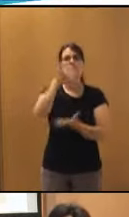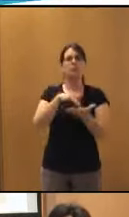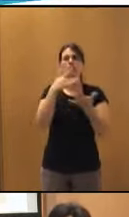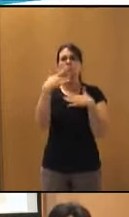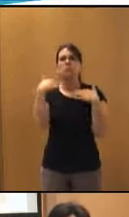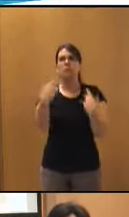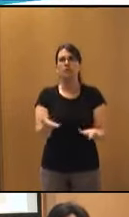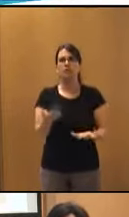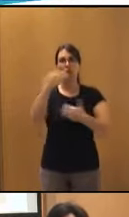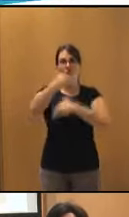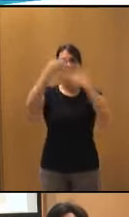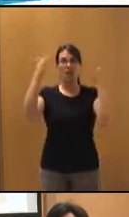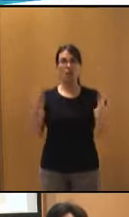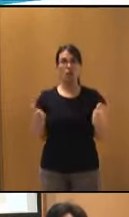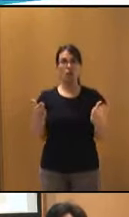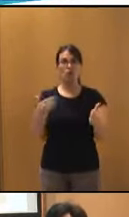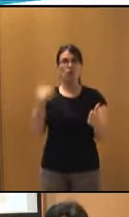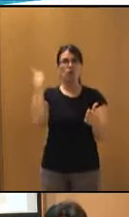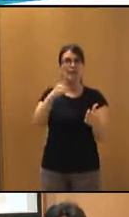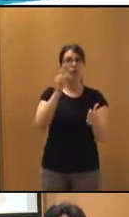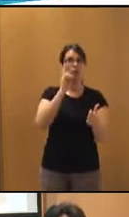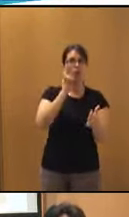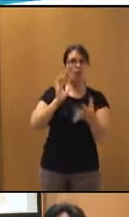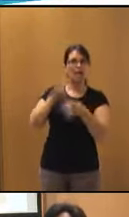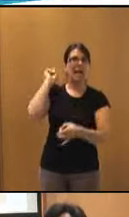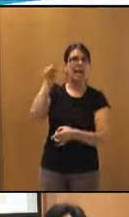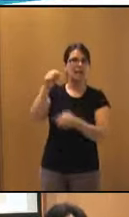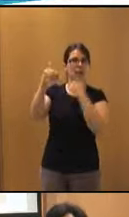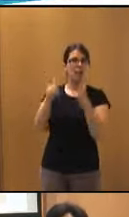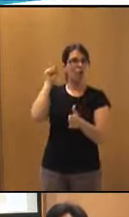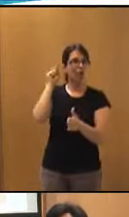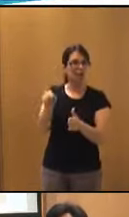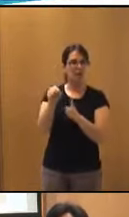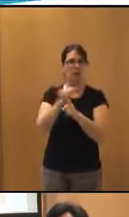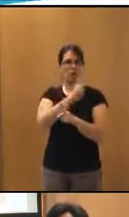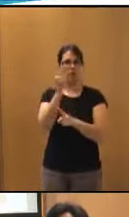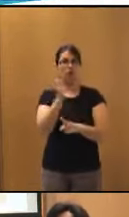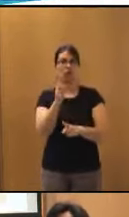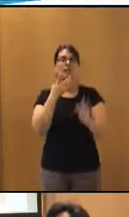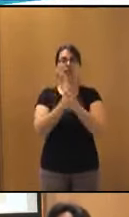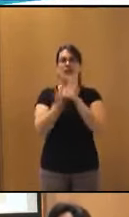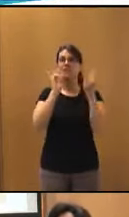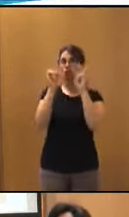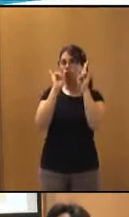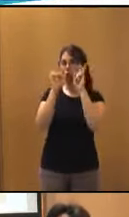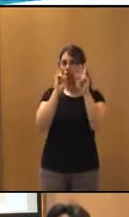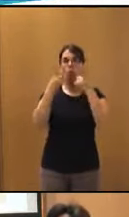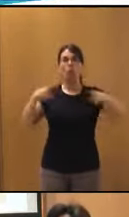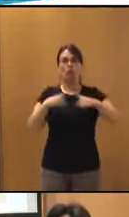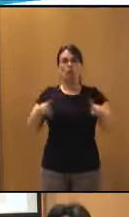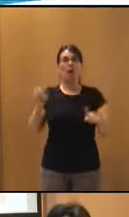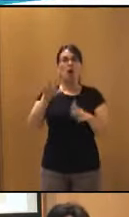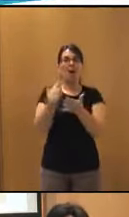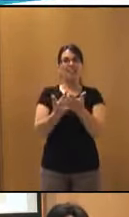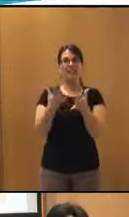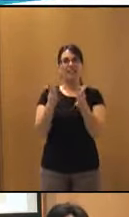identificar de qué habitación viene. Entonces, ahí estaríamos hablando de efectos sonoros, música o también táctiles, por ejemplo, lo que puede